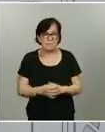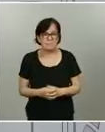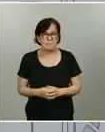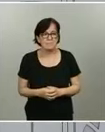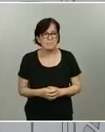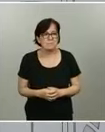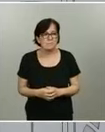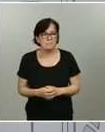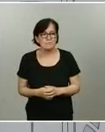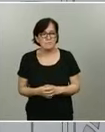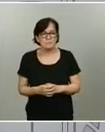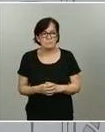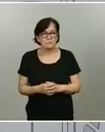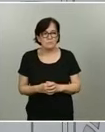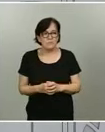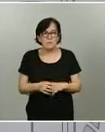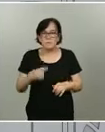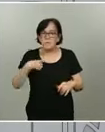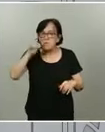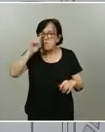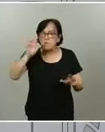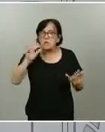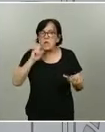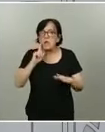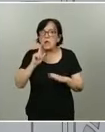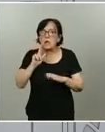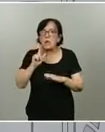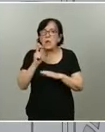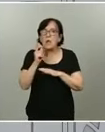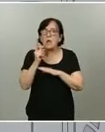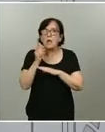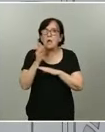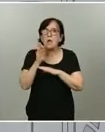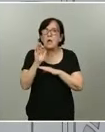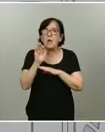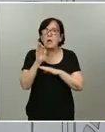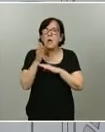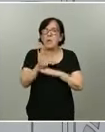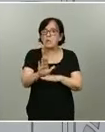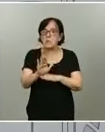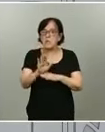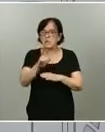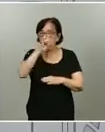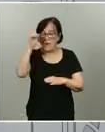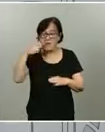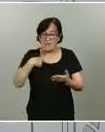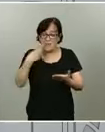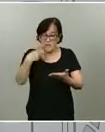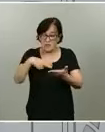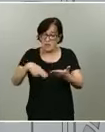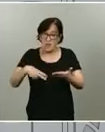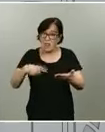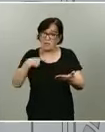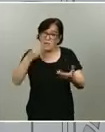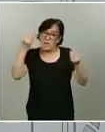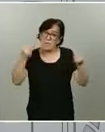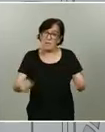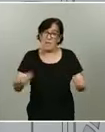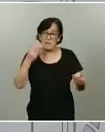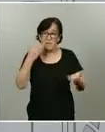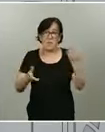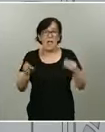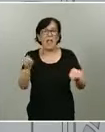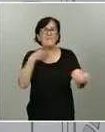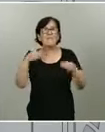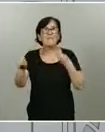No sé exactamente lo que ha propuesto Madrid, no lo he leído, por lo tanto no puedo valorar mucho eso. En cuanto a la flexibilización de las fases,